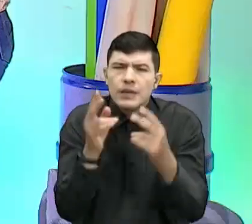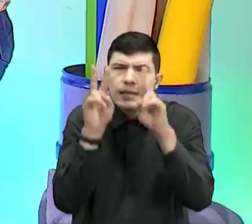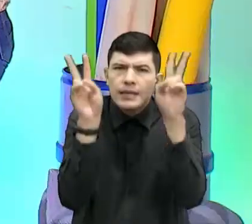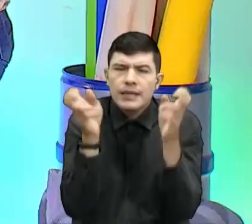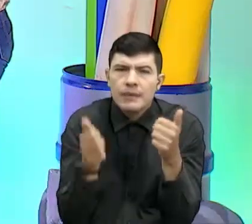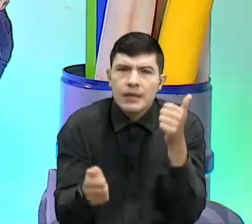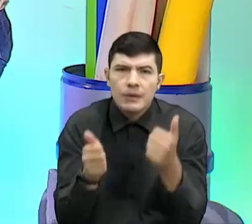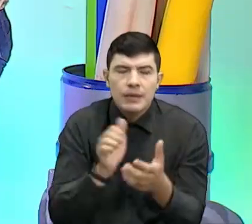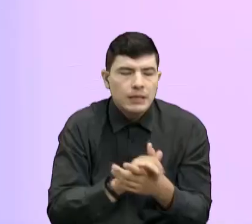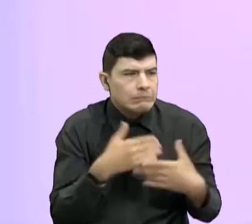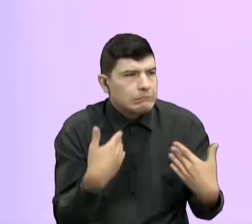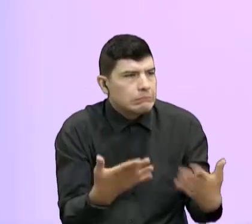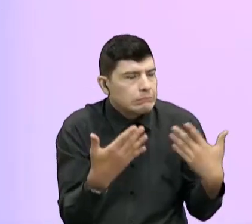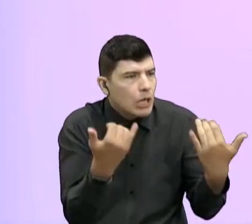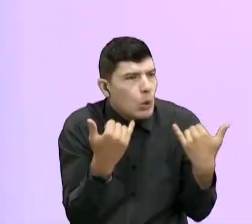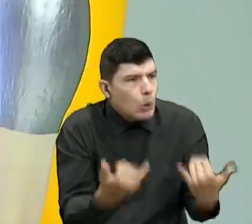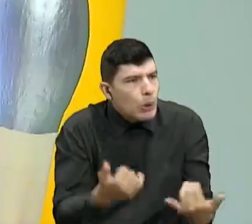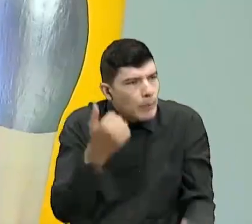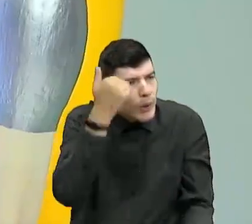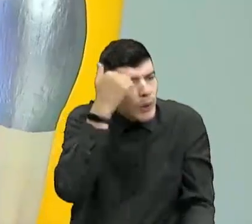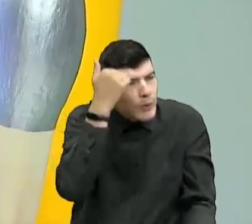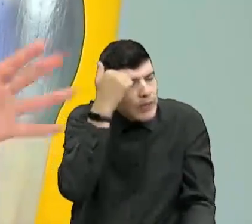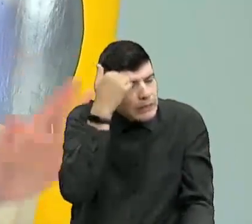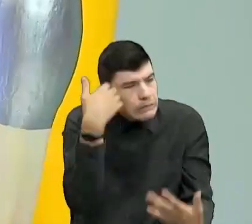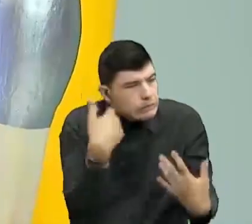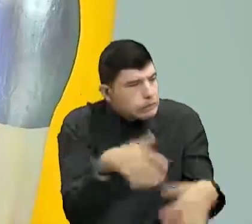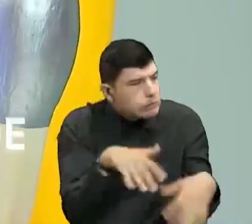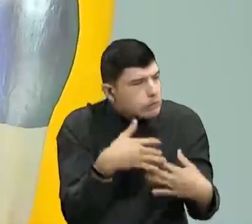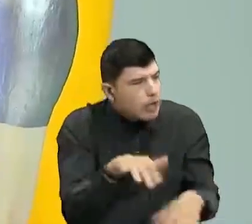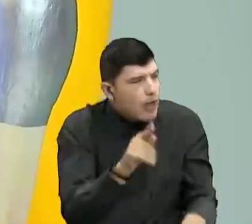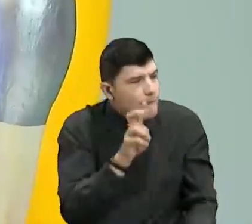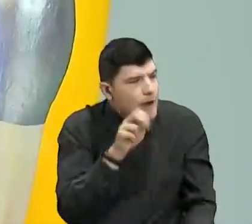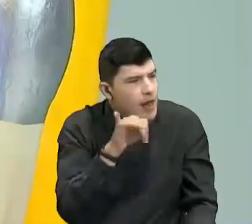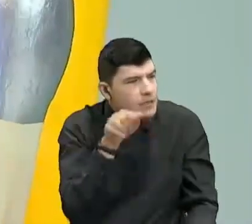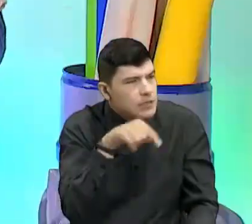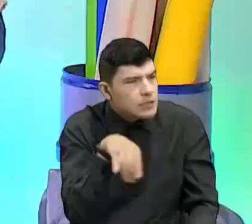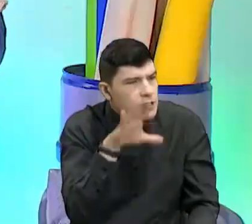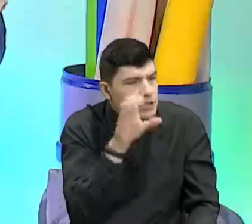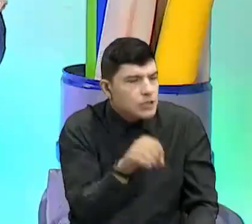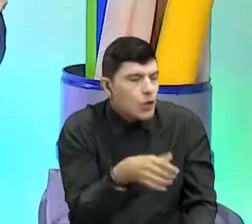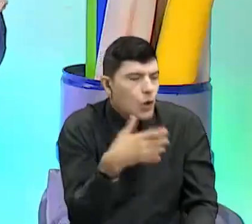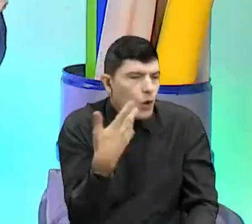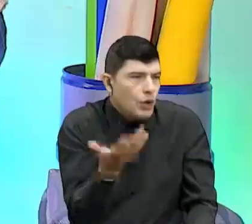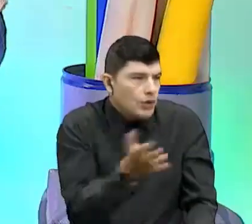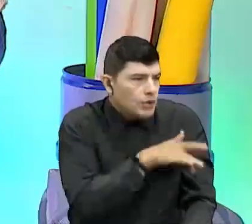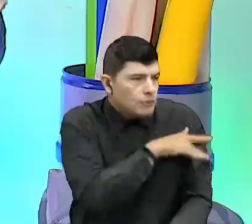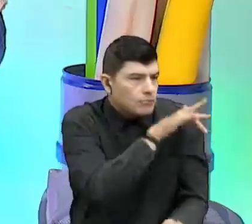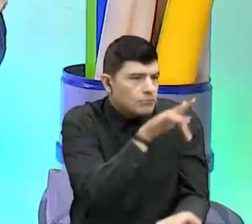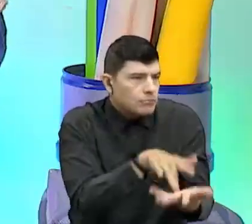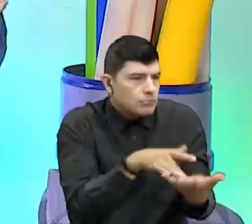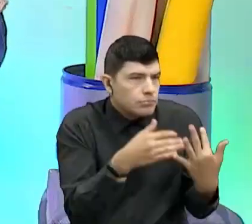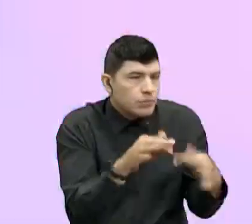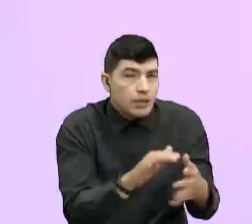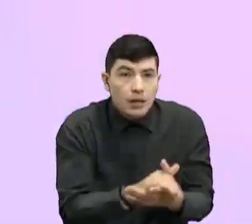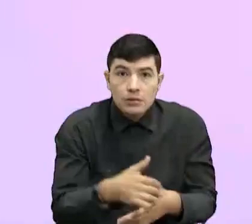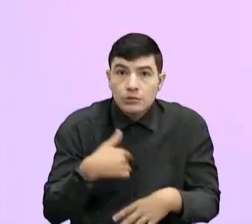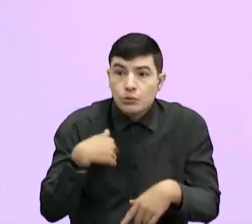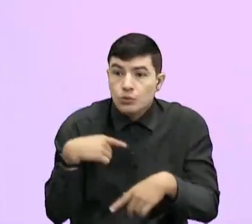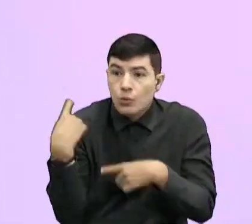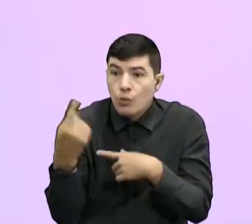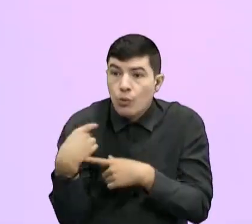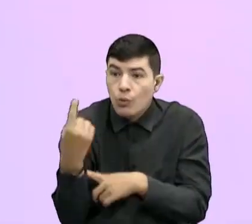¿A la que mandaría el profesor Francisco? No, pues si no sabe usted que lo mandó mucho menos yo. pues es que yo venía preparado únicamente para la primera.